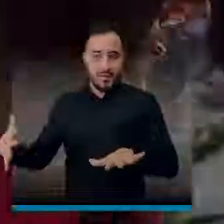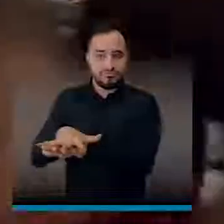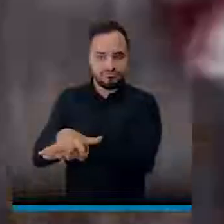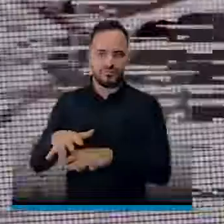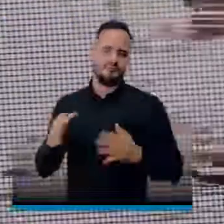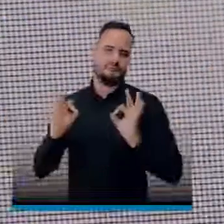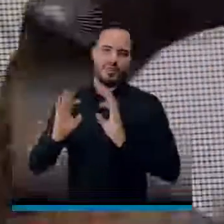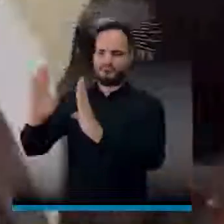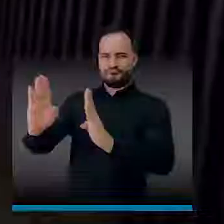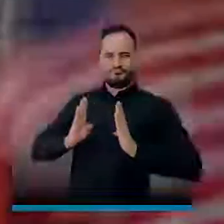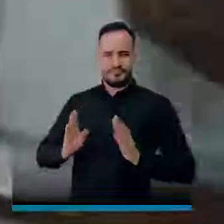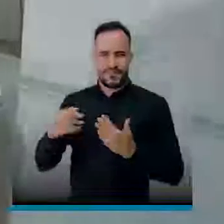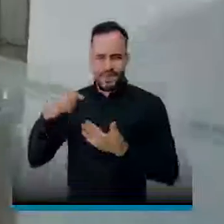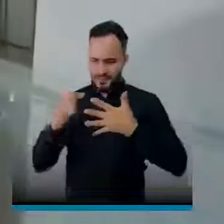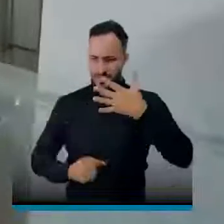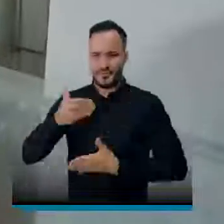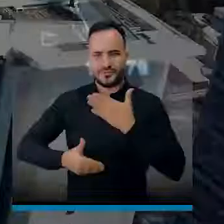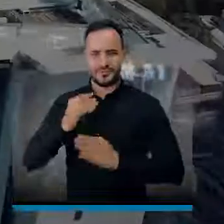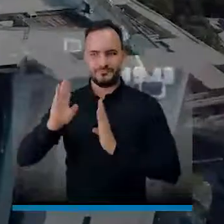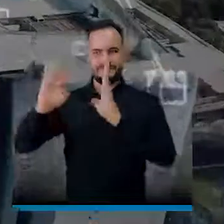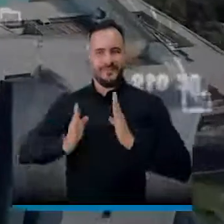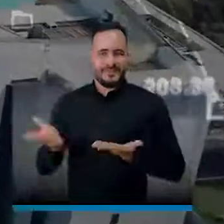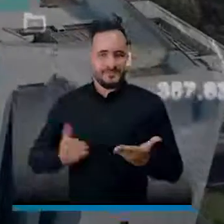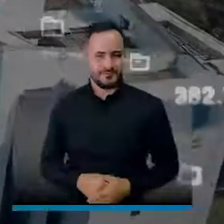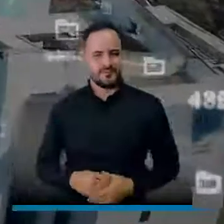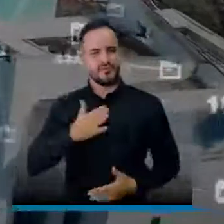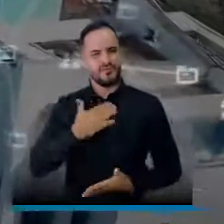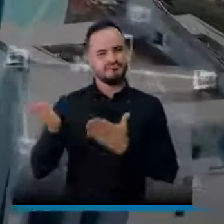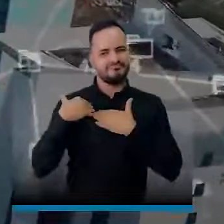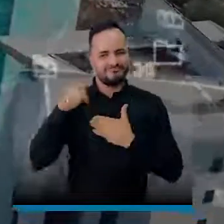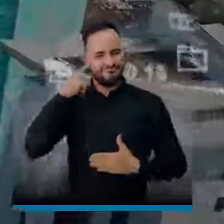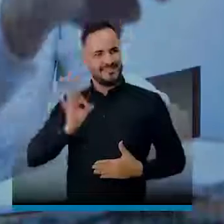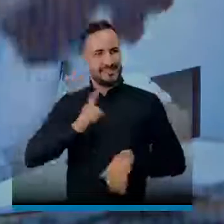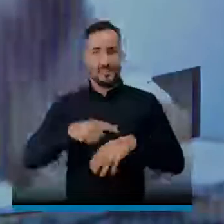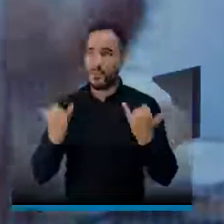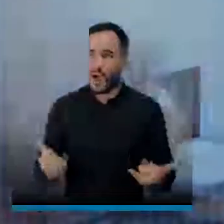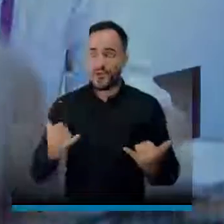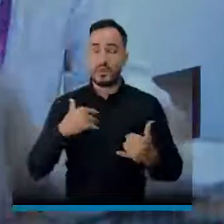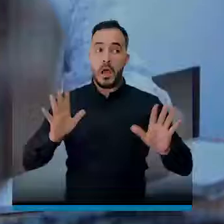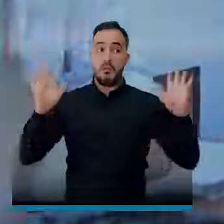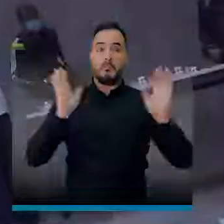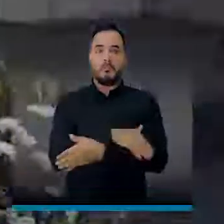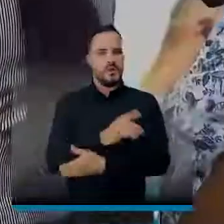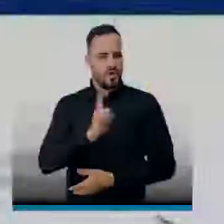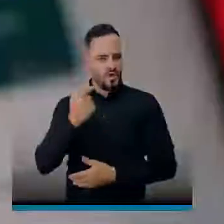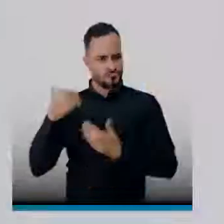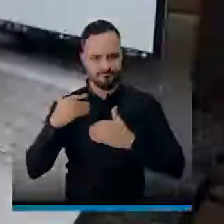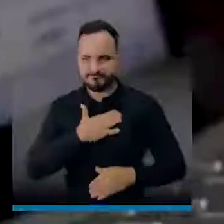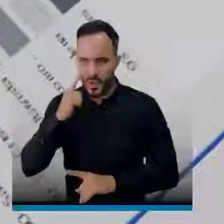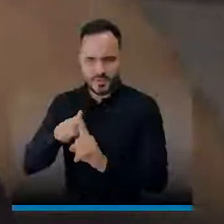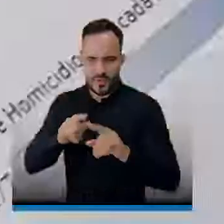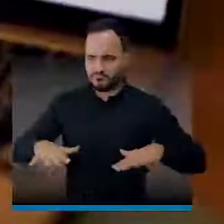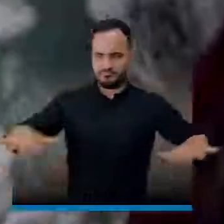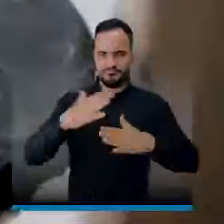mecanismos de un nuevo funcionamiento social. Me encargo de apropiarme de nuestro presente para construir un futuro responsable